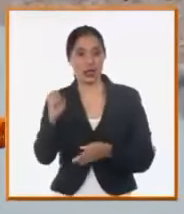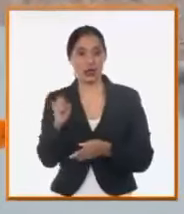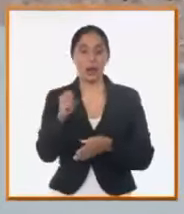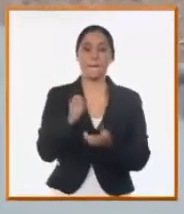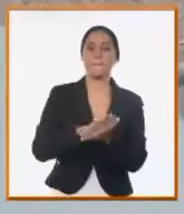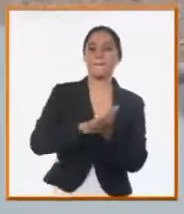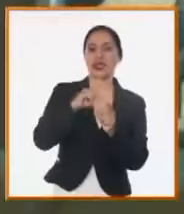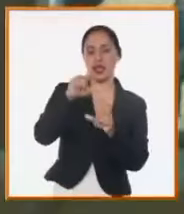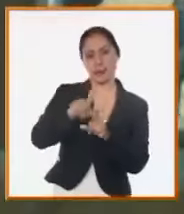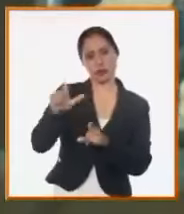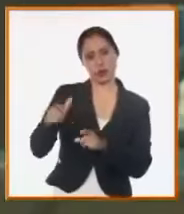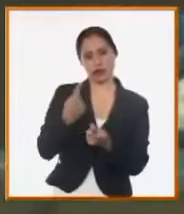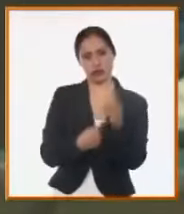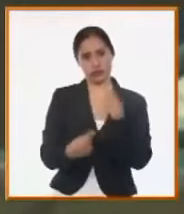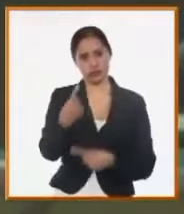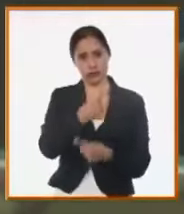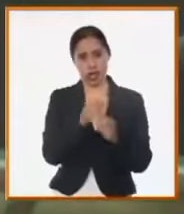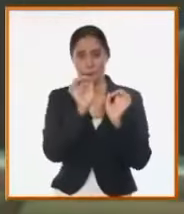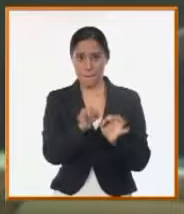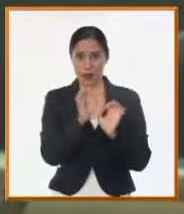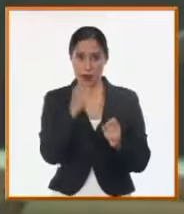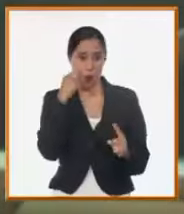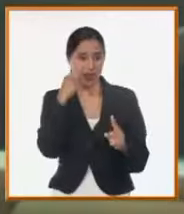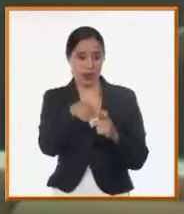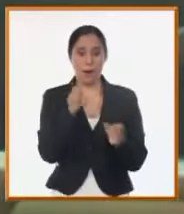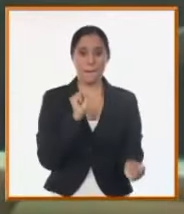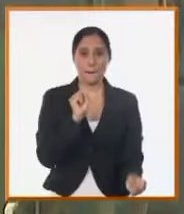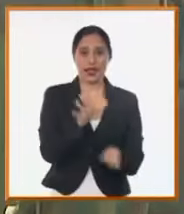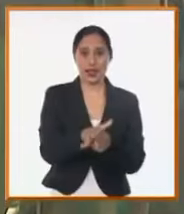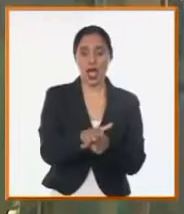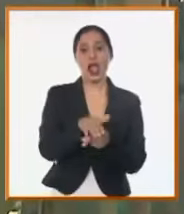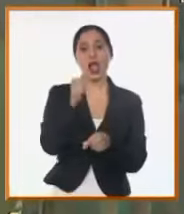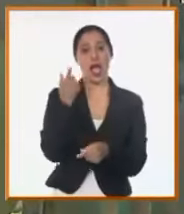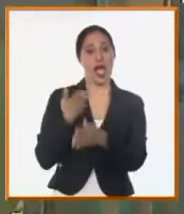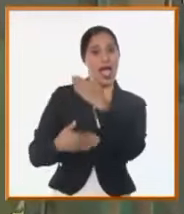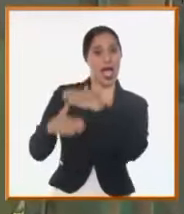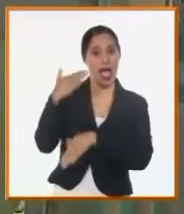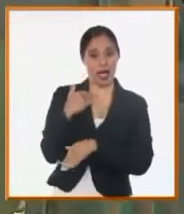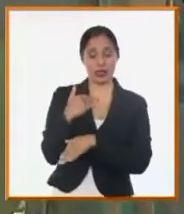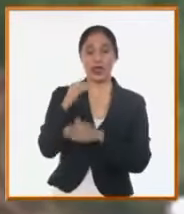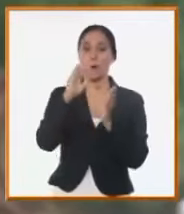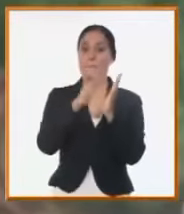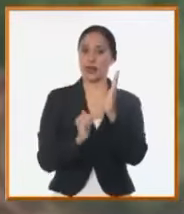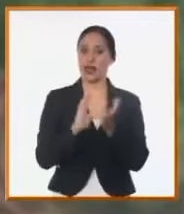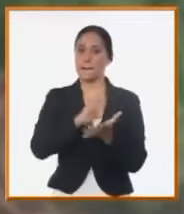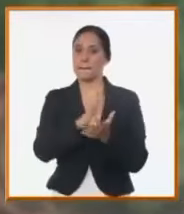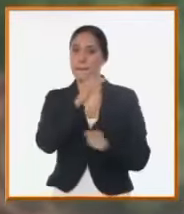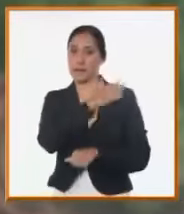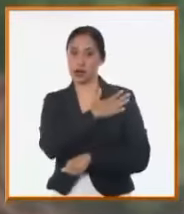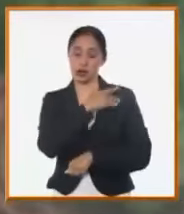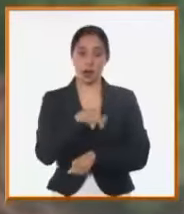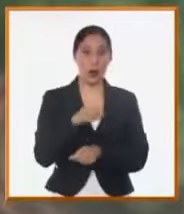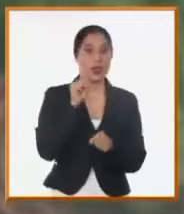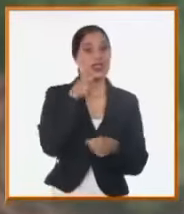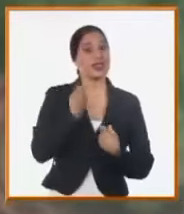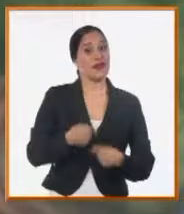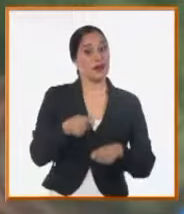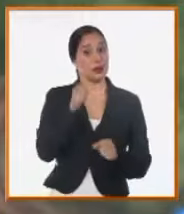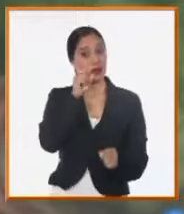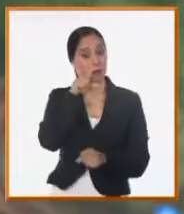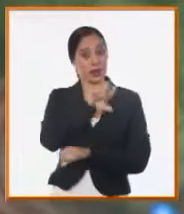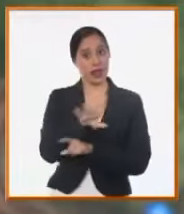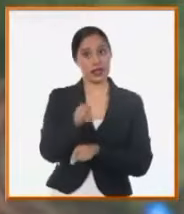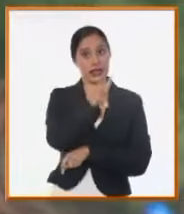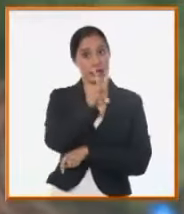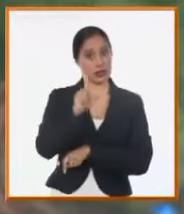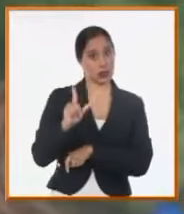peces. La misma tiene como fecha de inicio, comenzamos al principio del mes de marzo, debemos terminar el 31 de mayo.